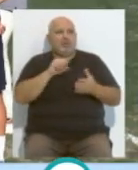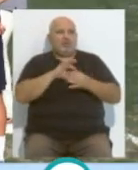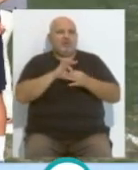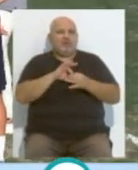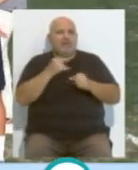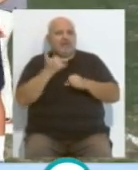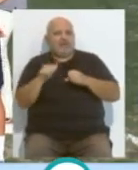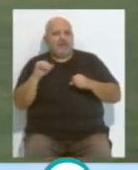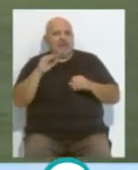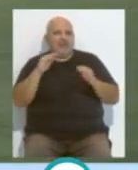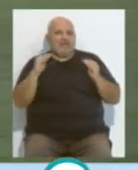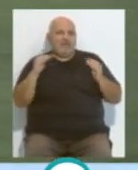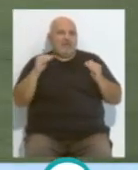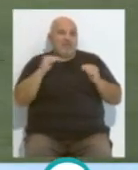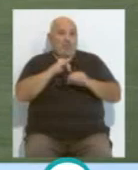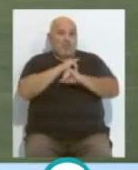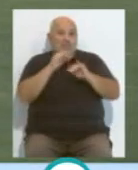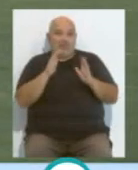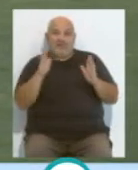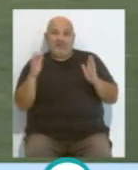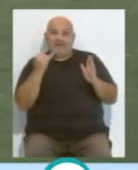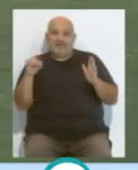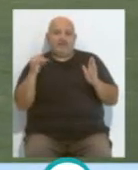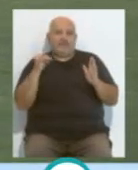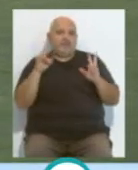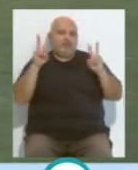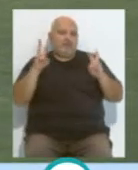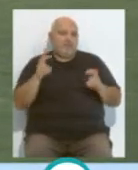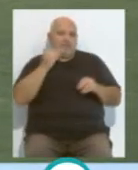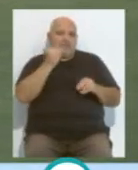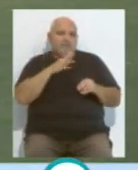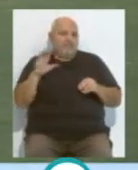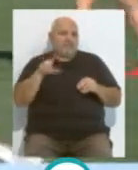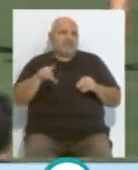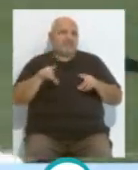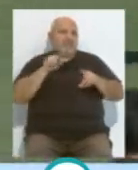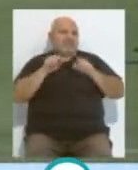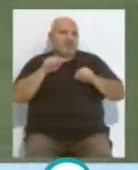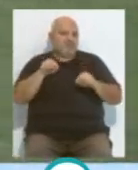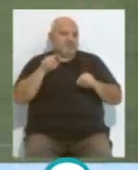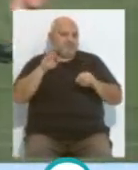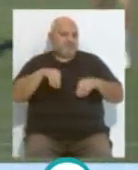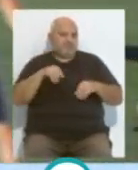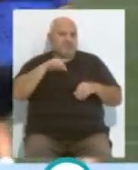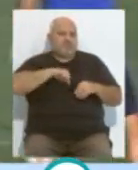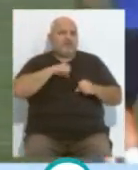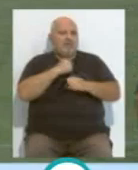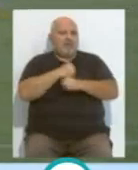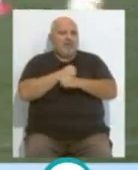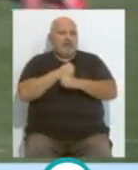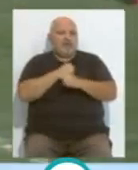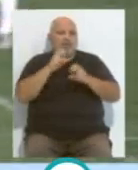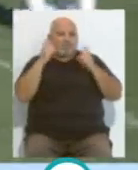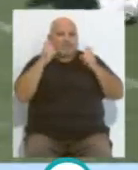el final de la temporada pasada, fue la mejor decisión, se trabajó de tal manera